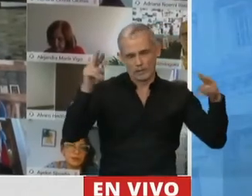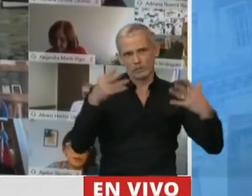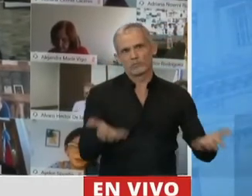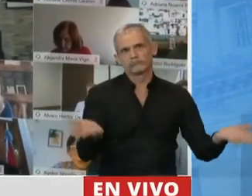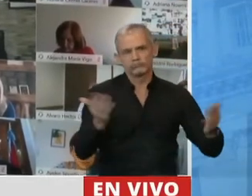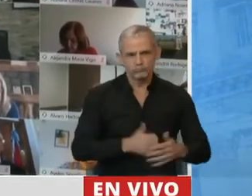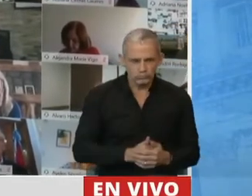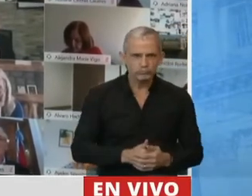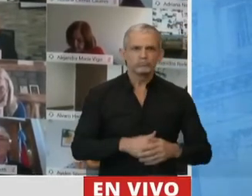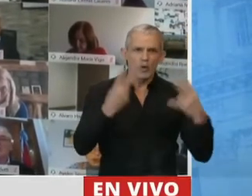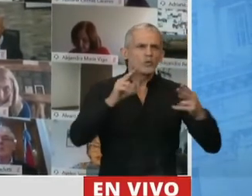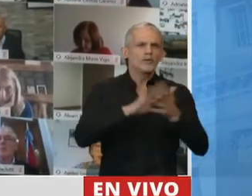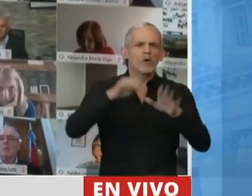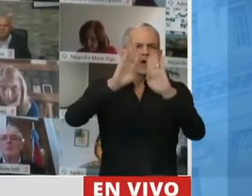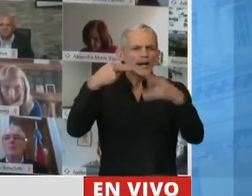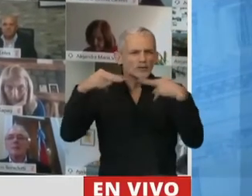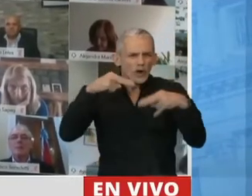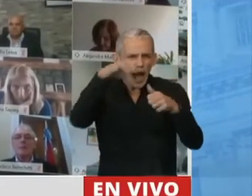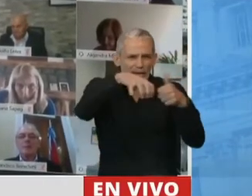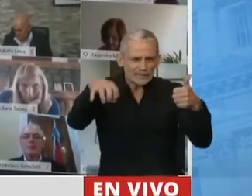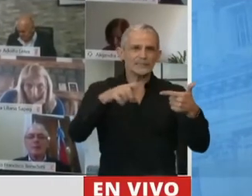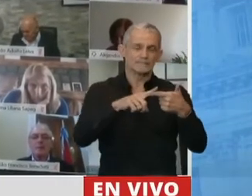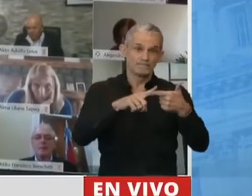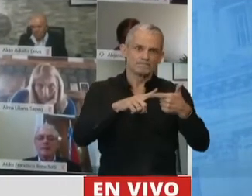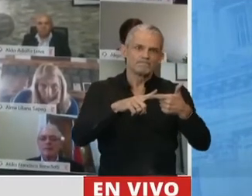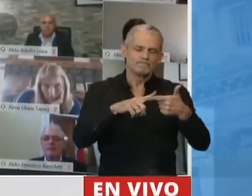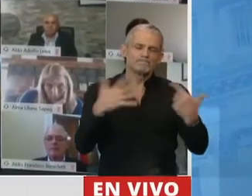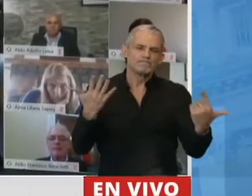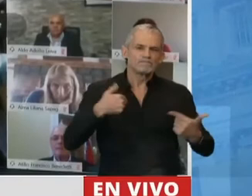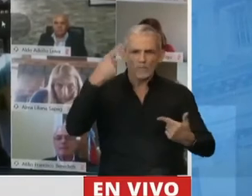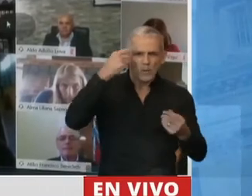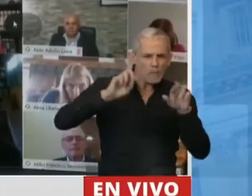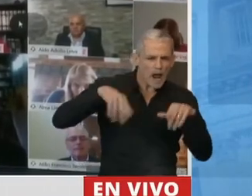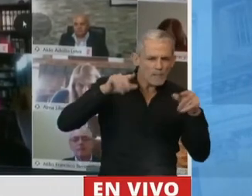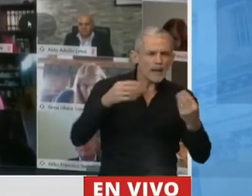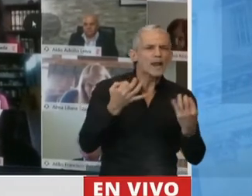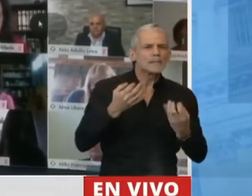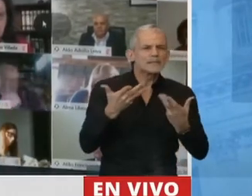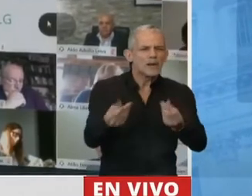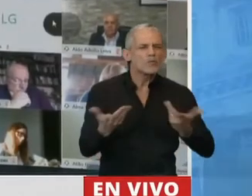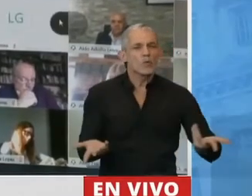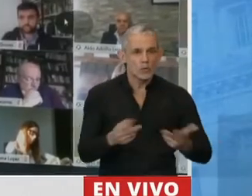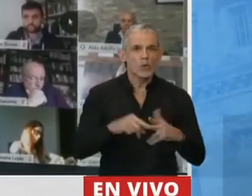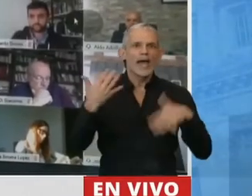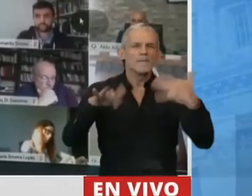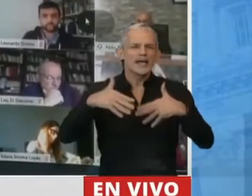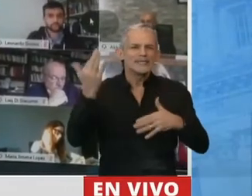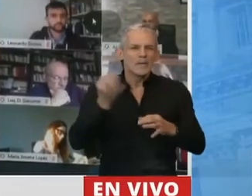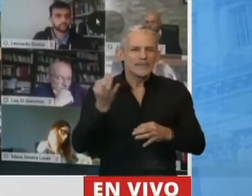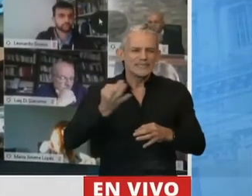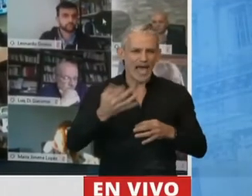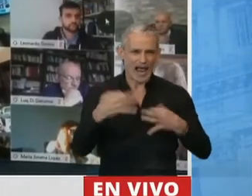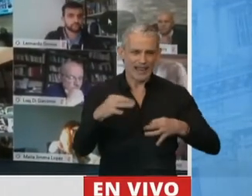los gastronómicos, y para eso tenemos que pensar en un plan especial, tenemos que pensar en una emergencia especial.